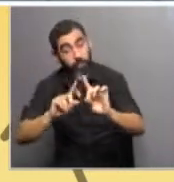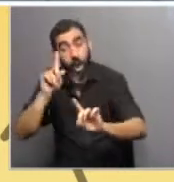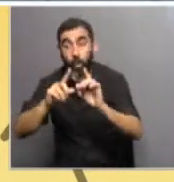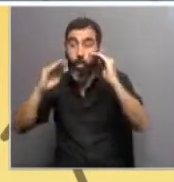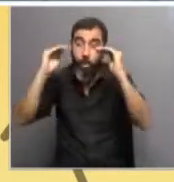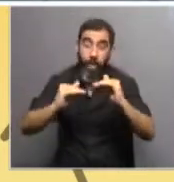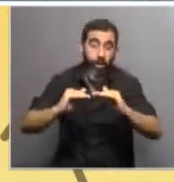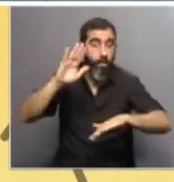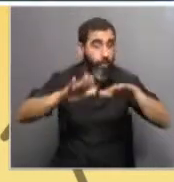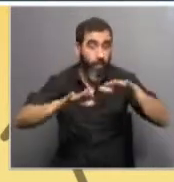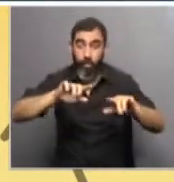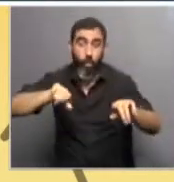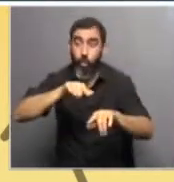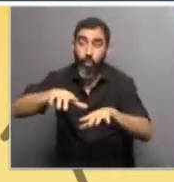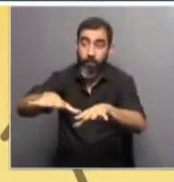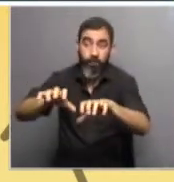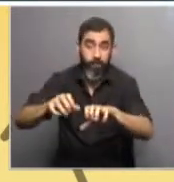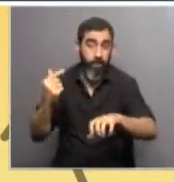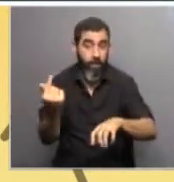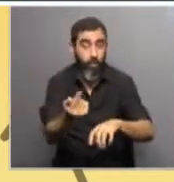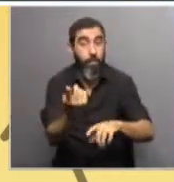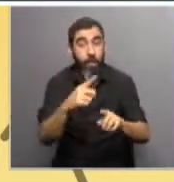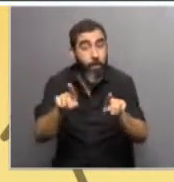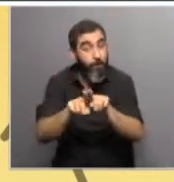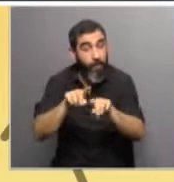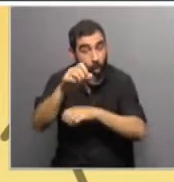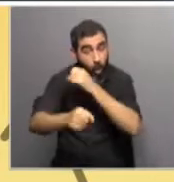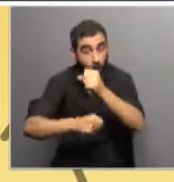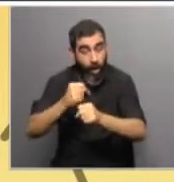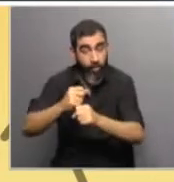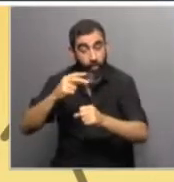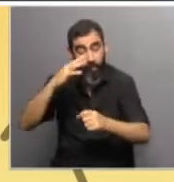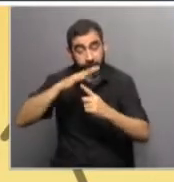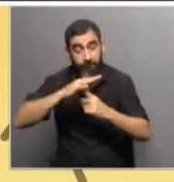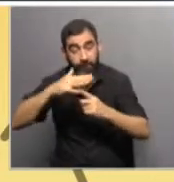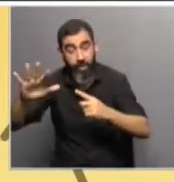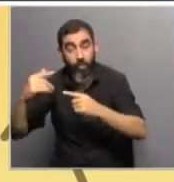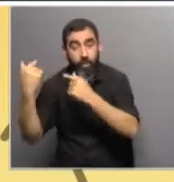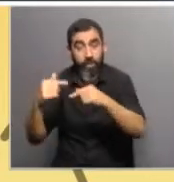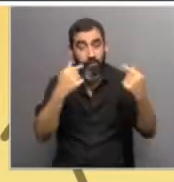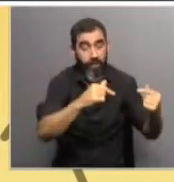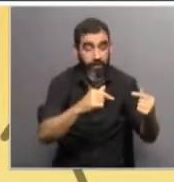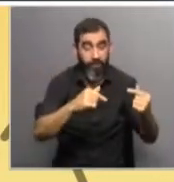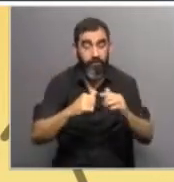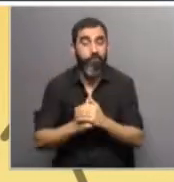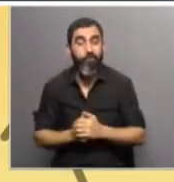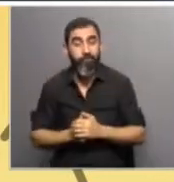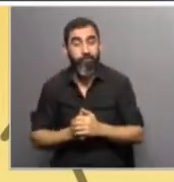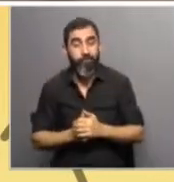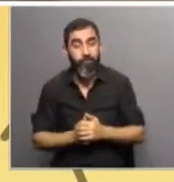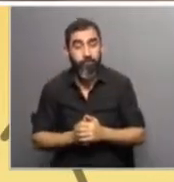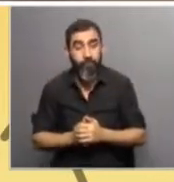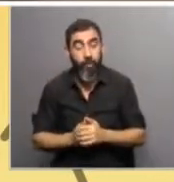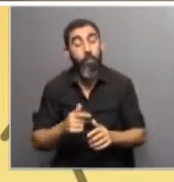hay diferencias espaciales. Pero además, dentro del mismo año, invierno es diferente al resto de las estaciones. Entonces, por eso